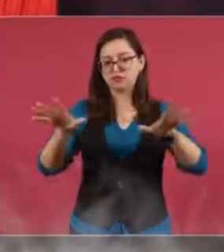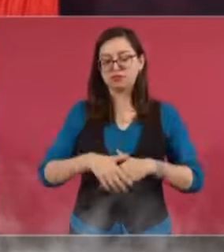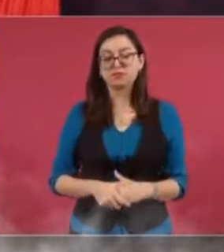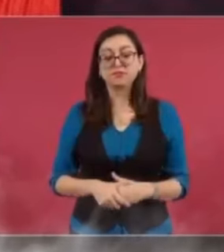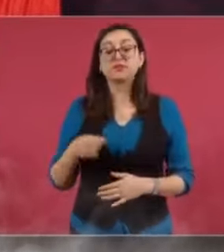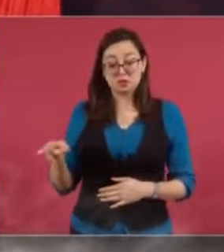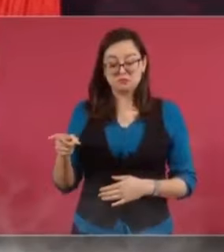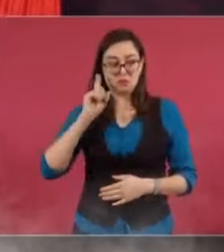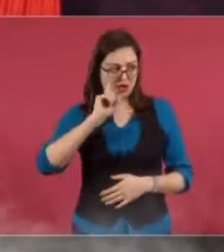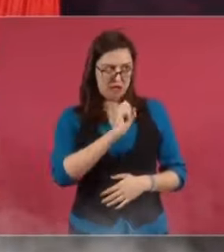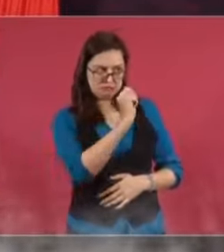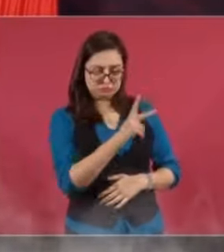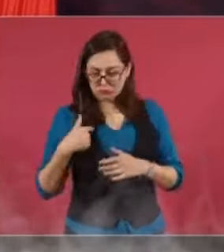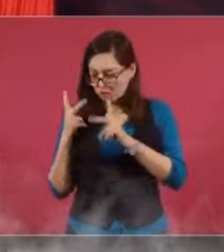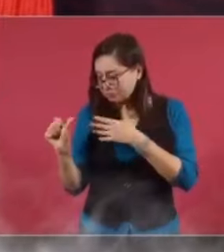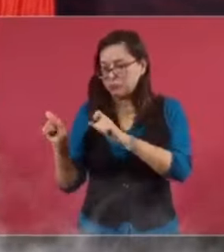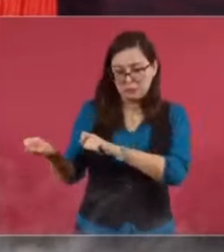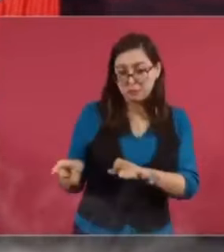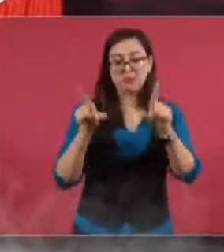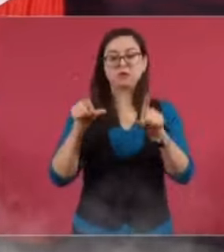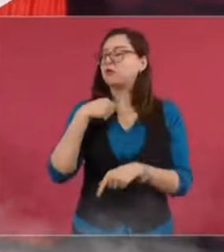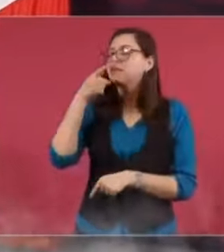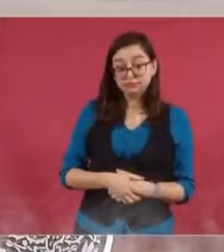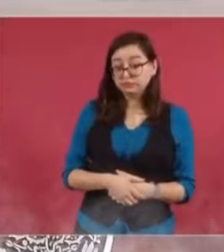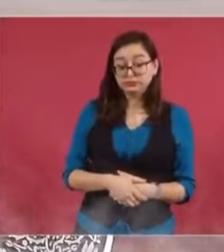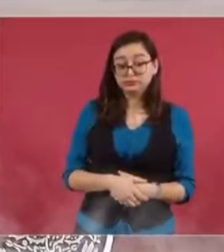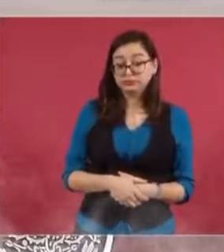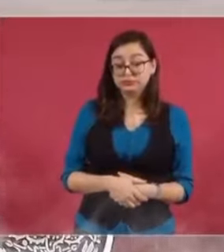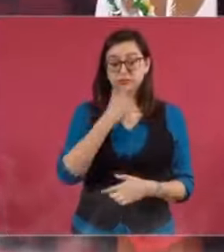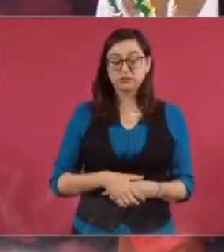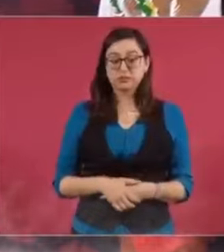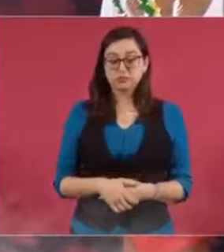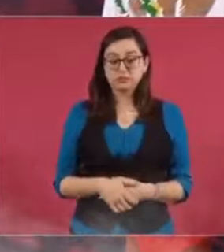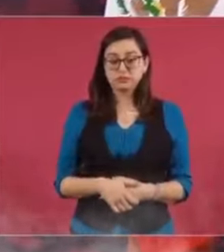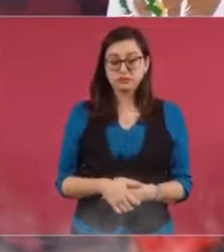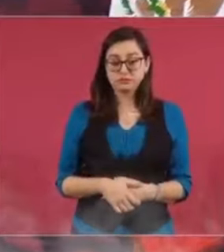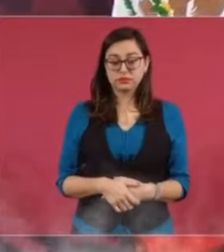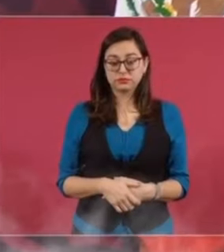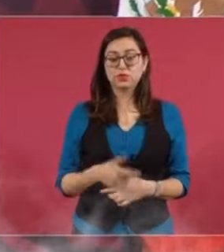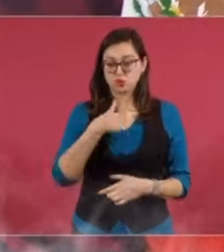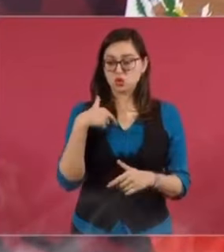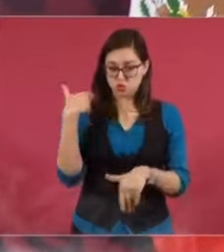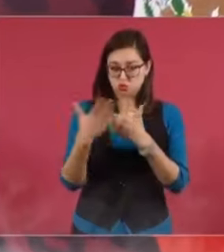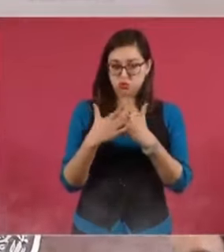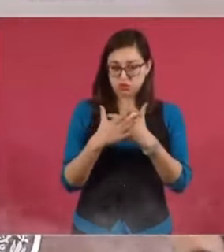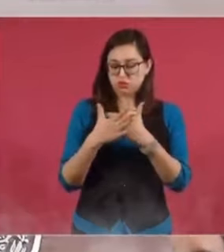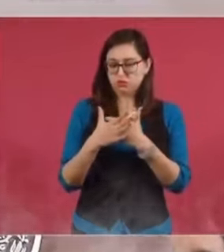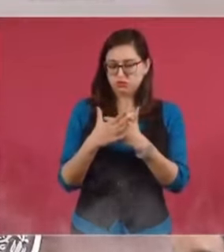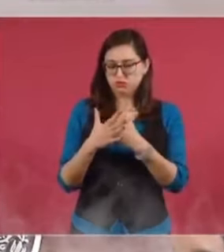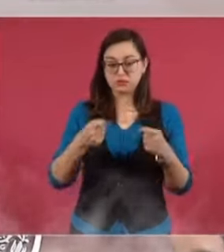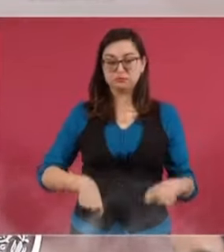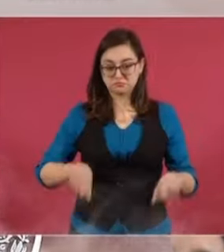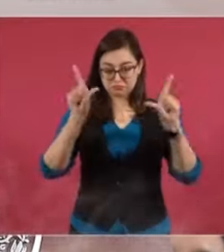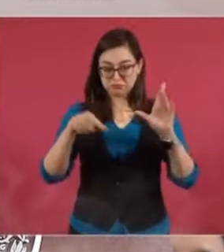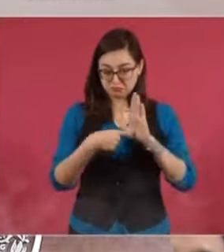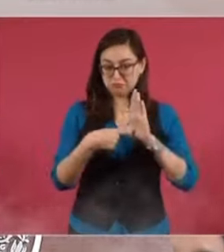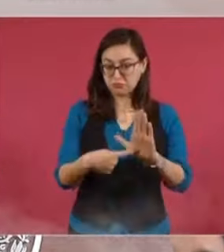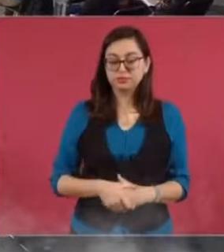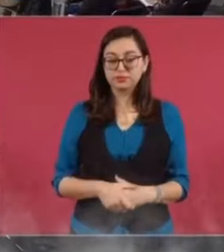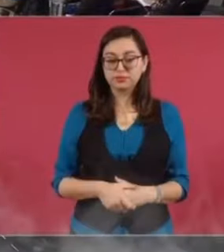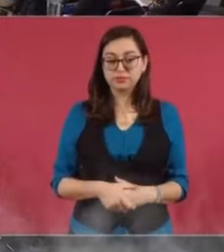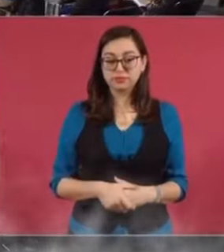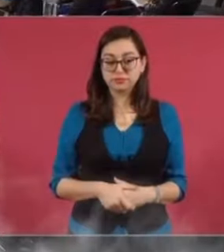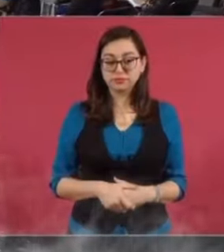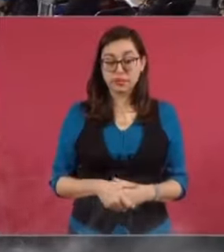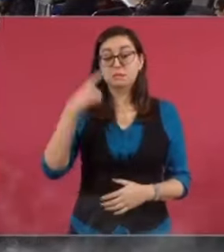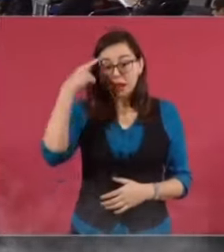Entonces, ella hizo eso. Pero cuando yo me enteré, dije respetuosamente, no. No, porque voy a volver a poner la carta que le enviaron a Jesús